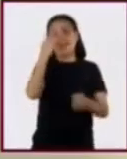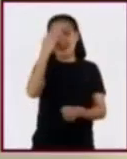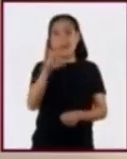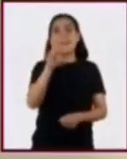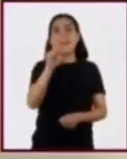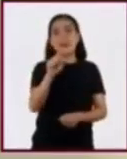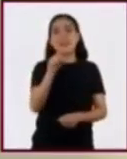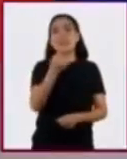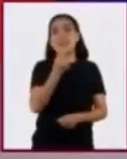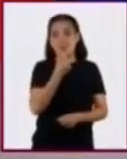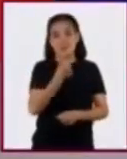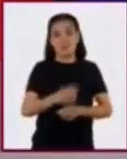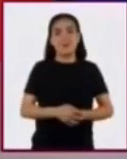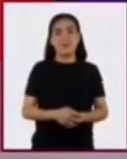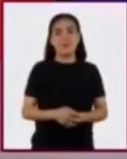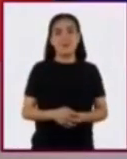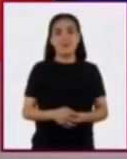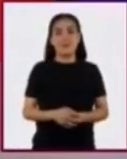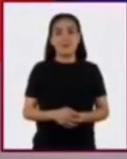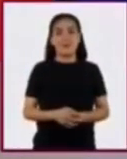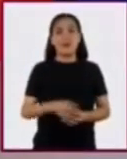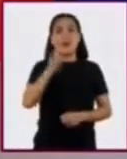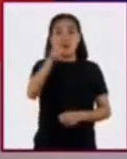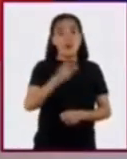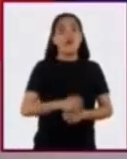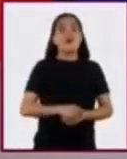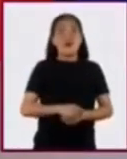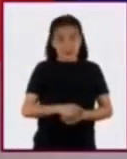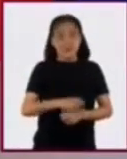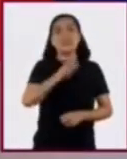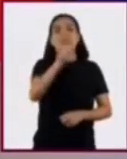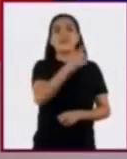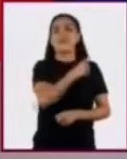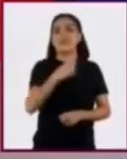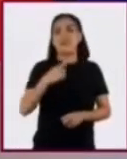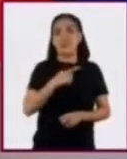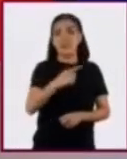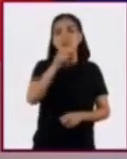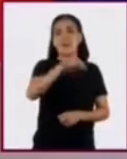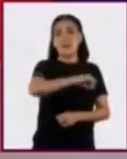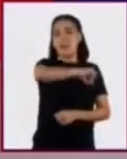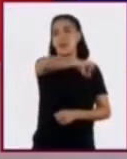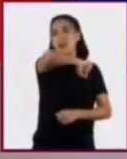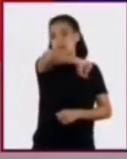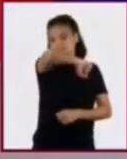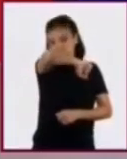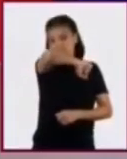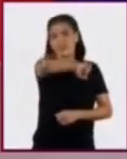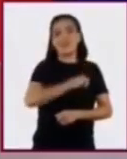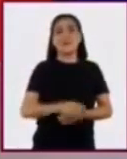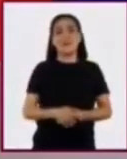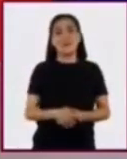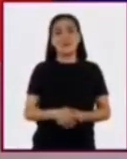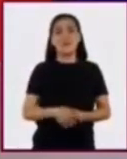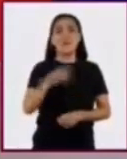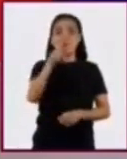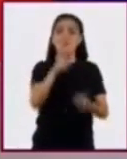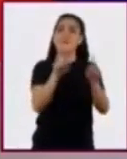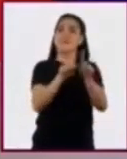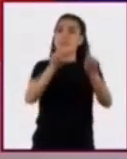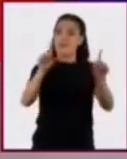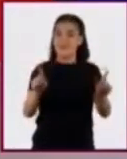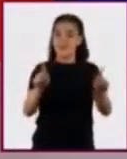20 segundos. Si estornudan, háganlo con la etiqueta respiratoria, mantengan su sana